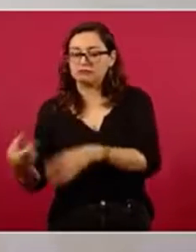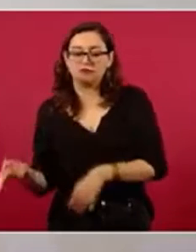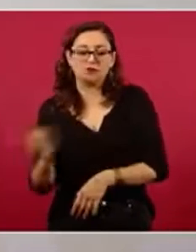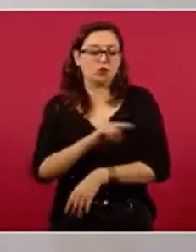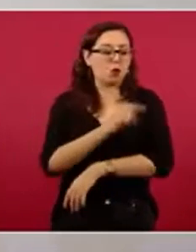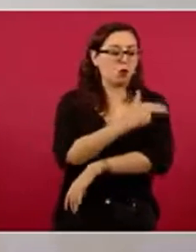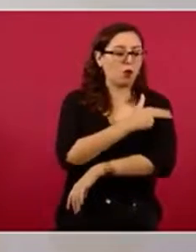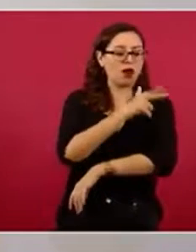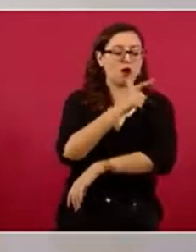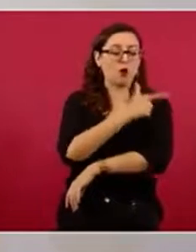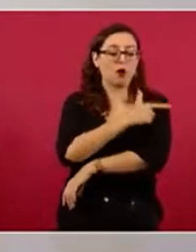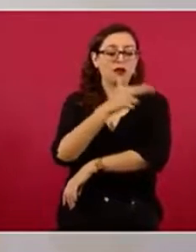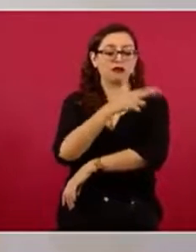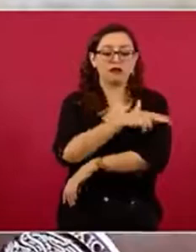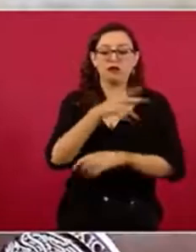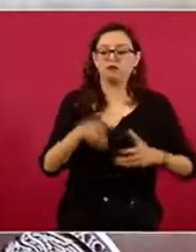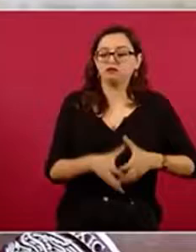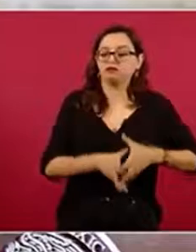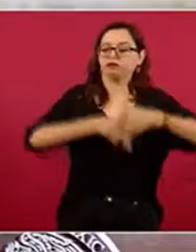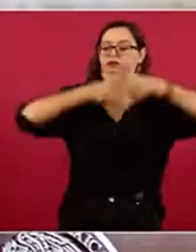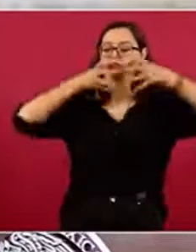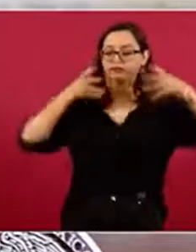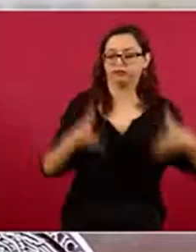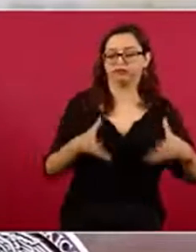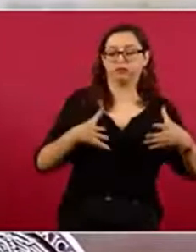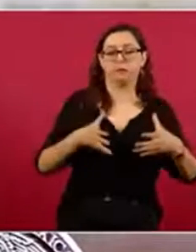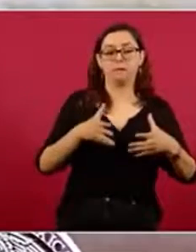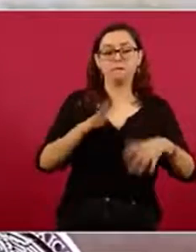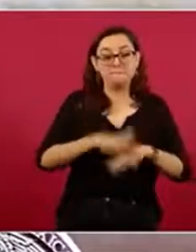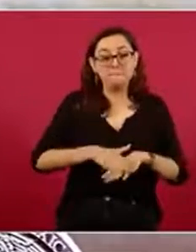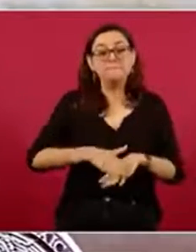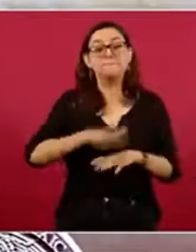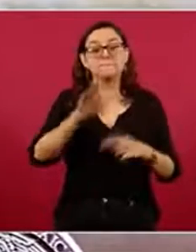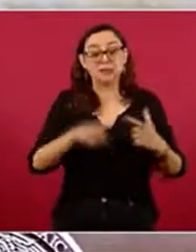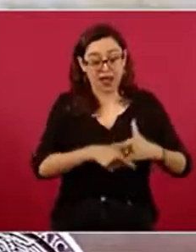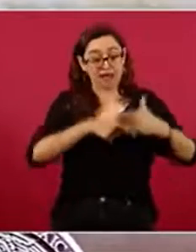pueblo que los policías estatales y municipales.